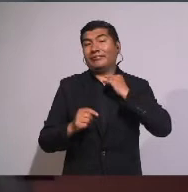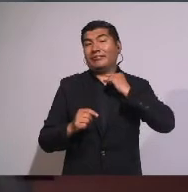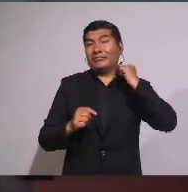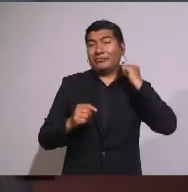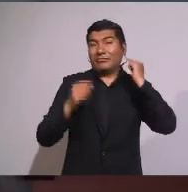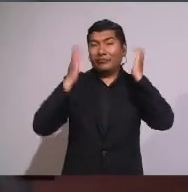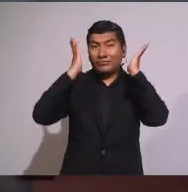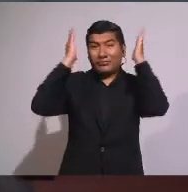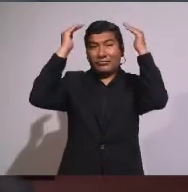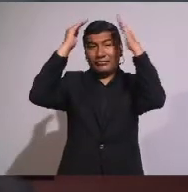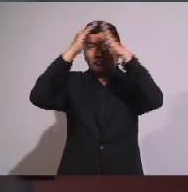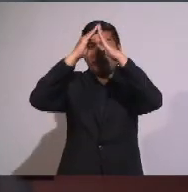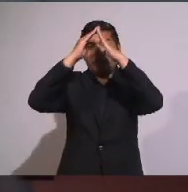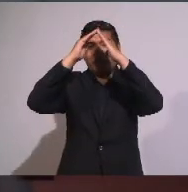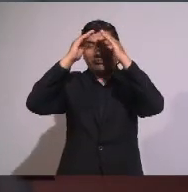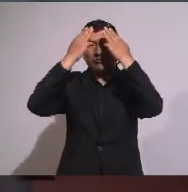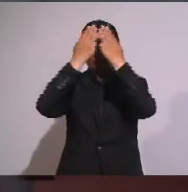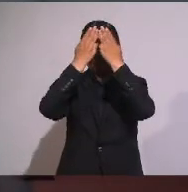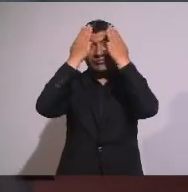religiosas